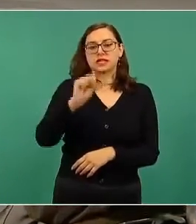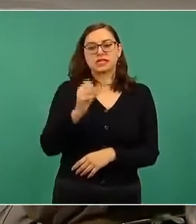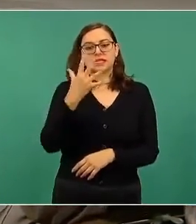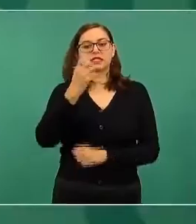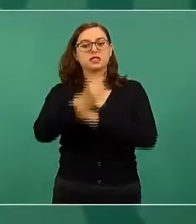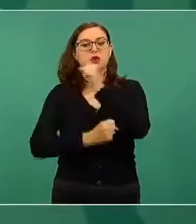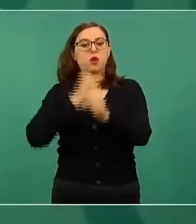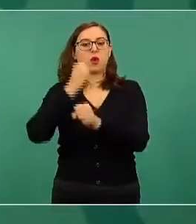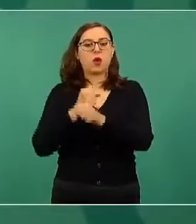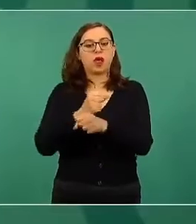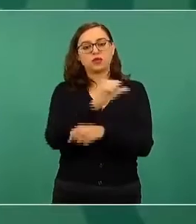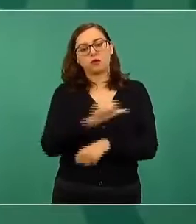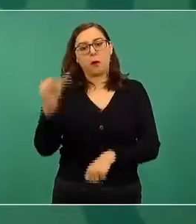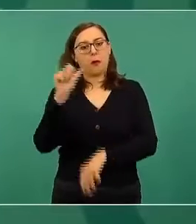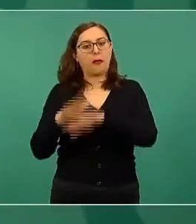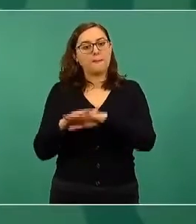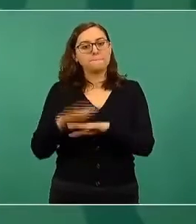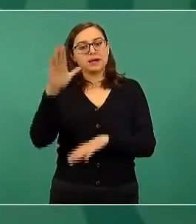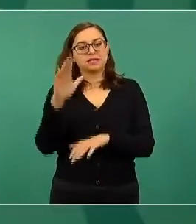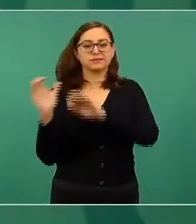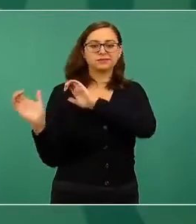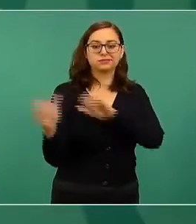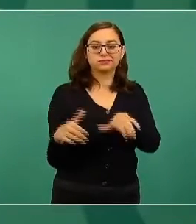adelante a la pensión.